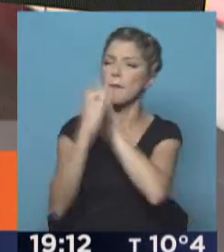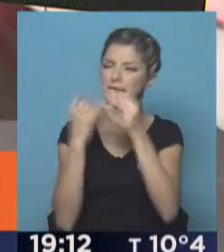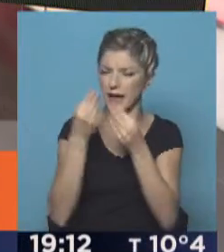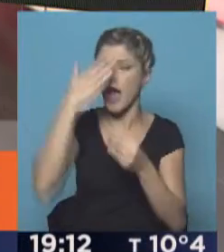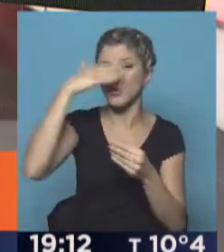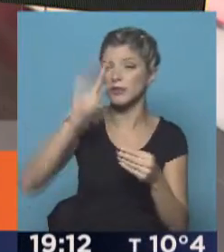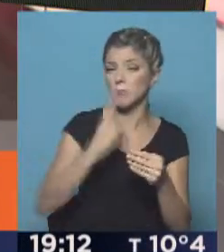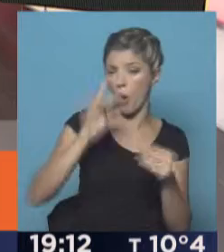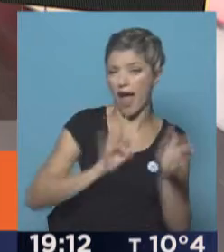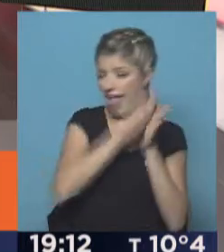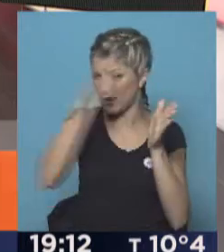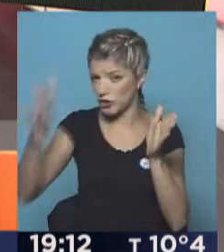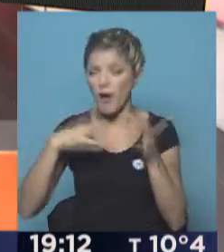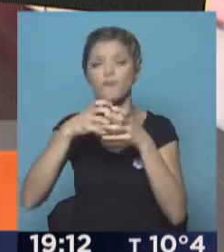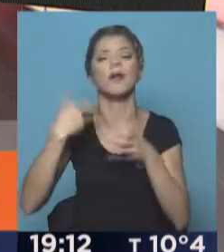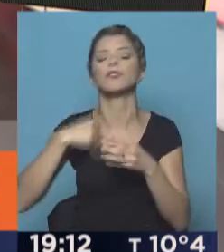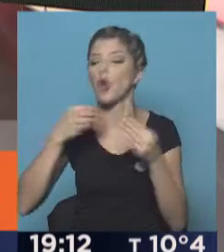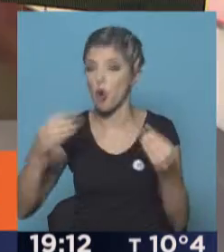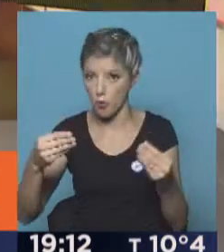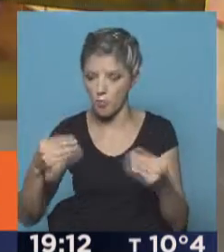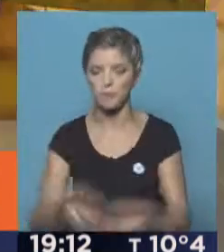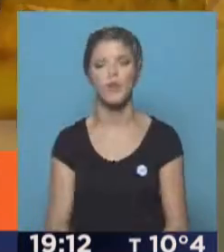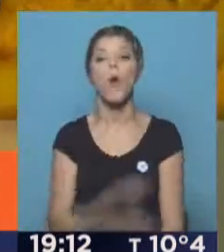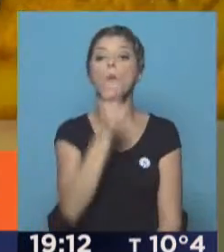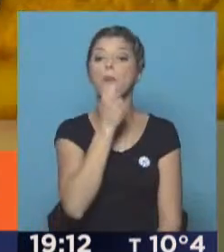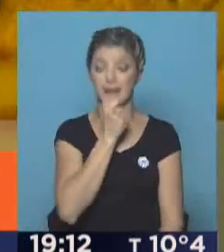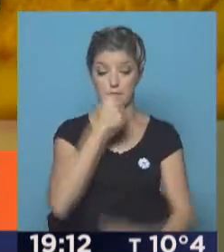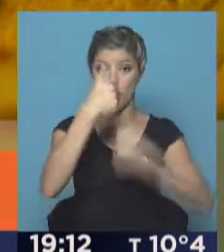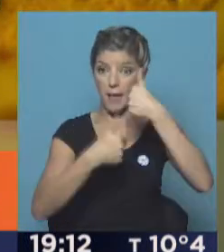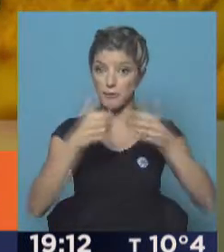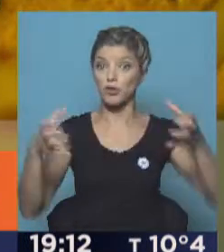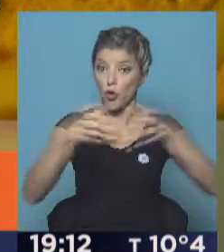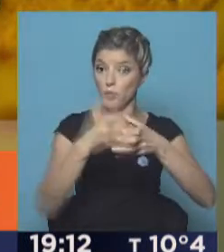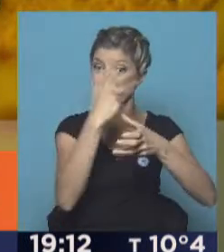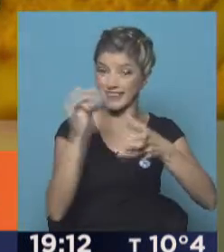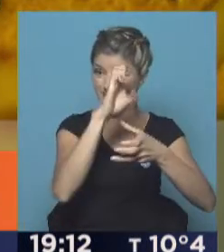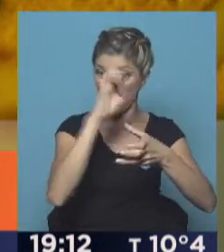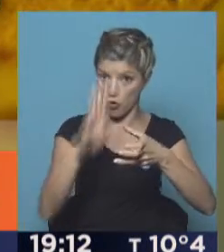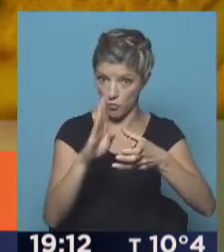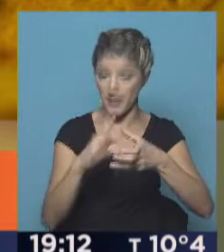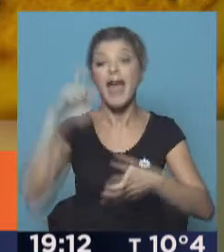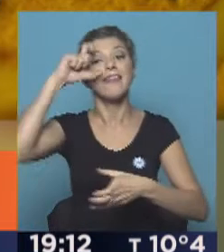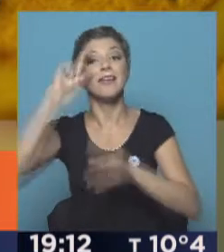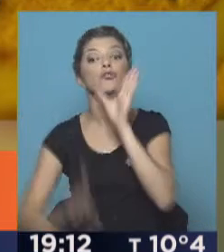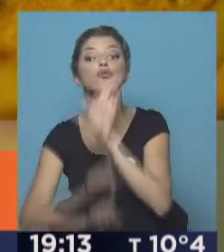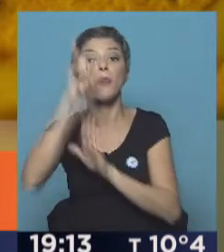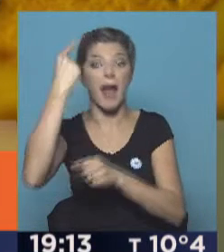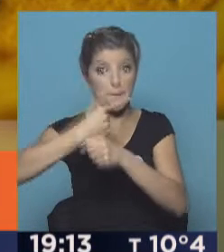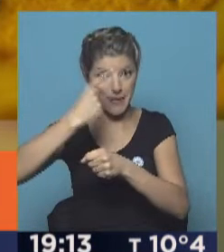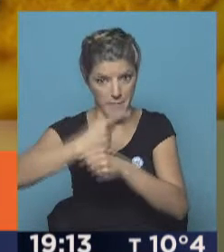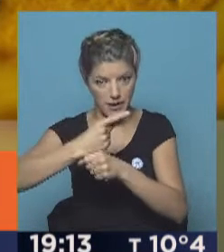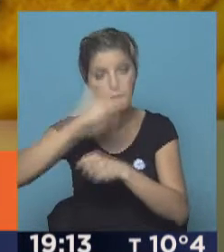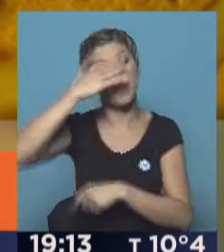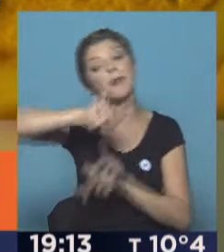pasado en el fútbol argentino en el último año. Por ejemplo, un campeonato de 30 equipos con 10 ascensos y después otro